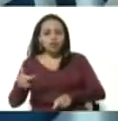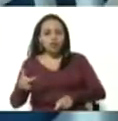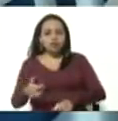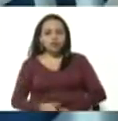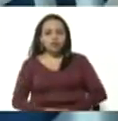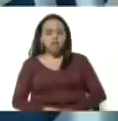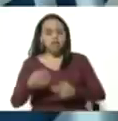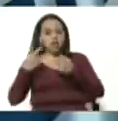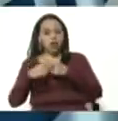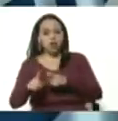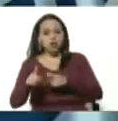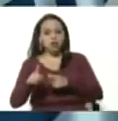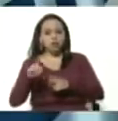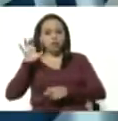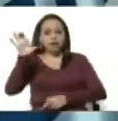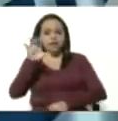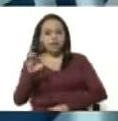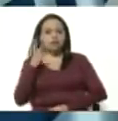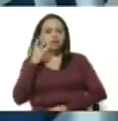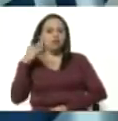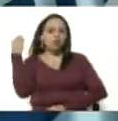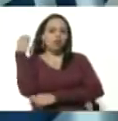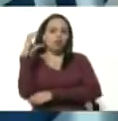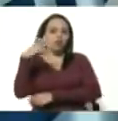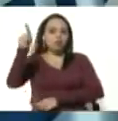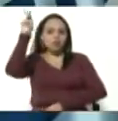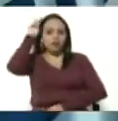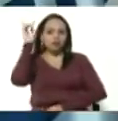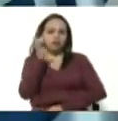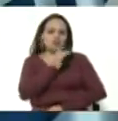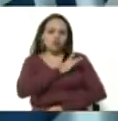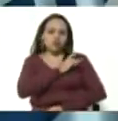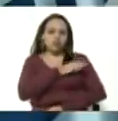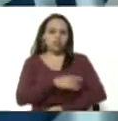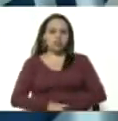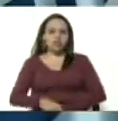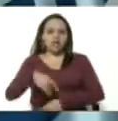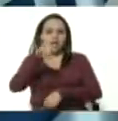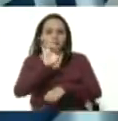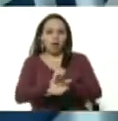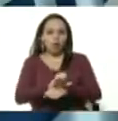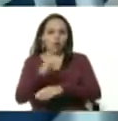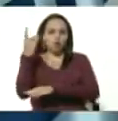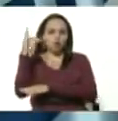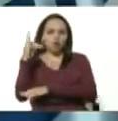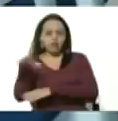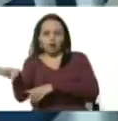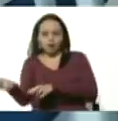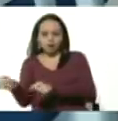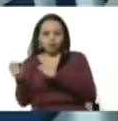países suramericanos como Colombia, Perú, Chile, Ecuador y Bolivia.